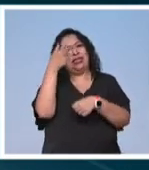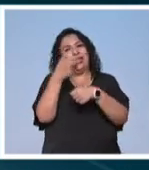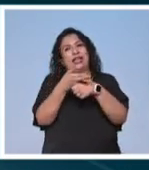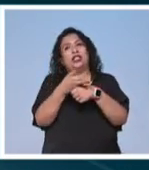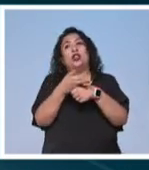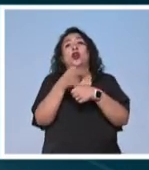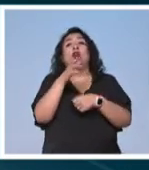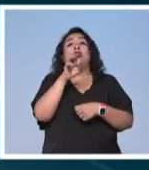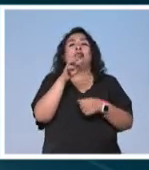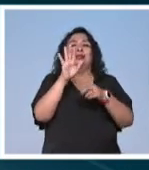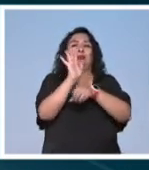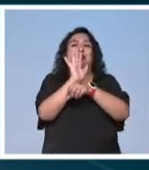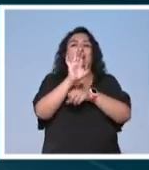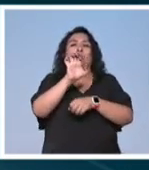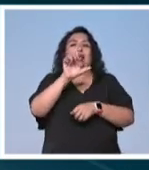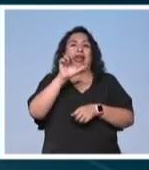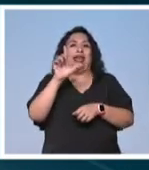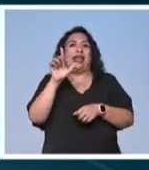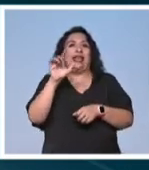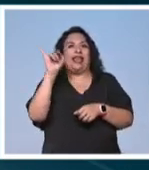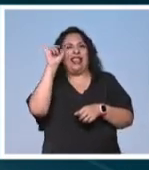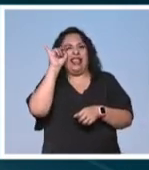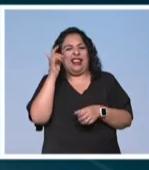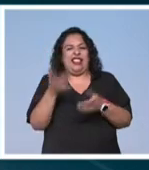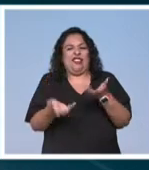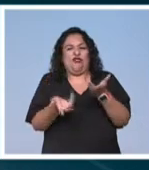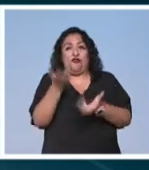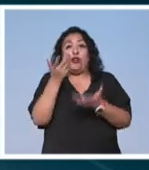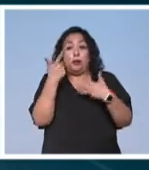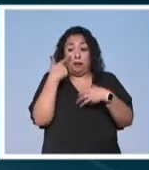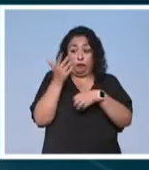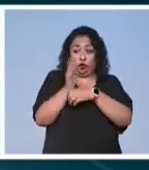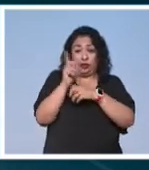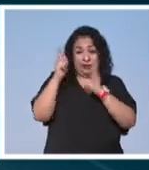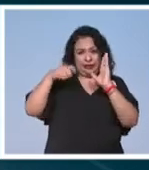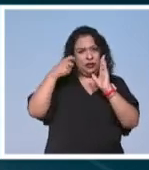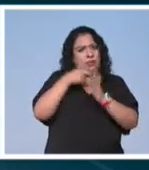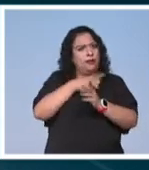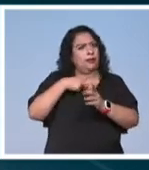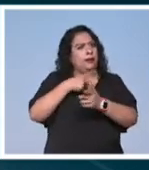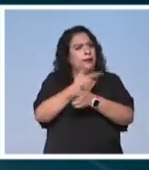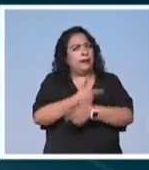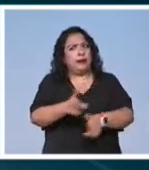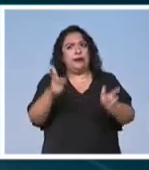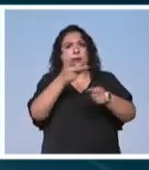del Infierno. Un hombre que confirma que el cine se tiene que hacer con libertad.